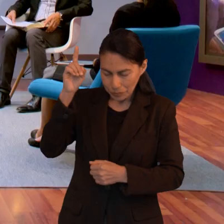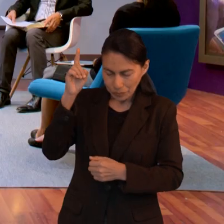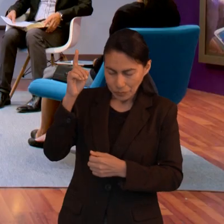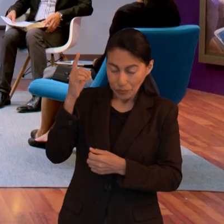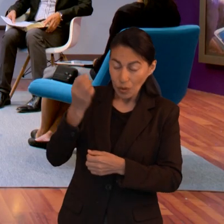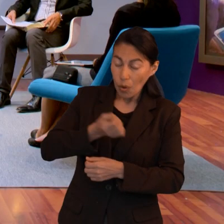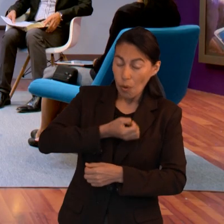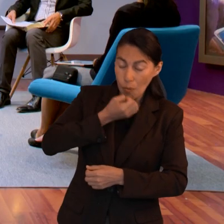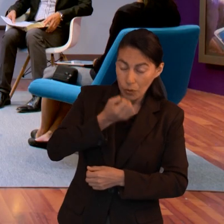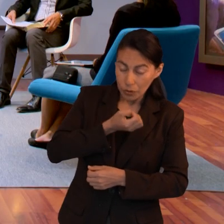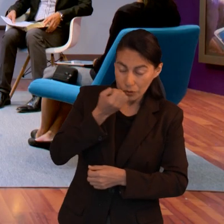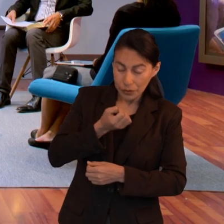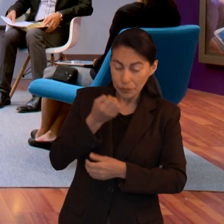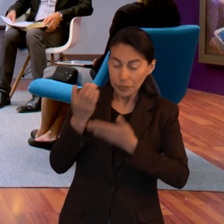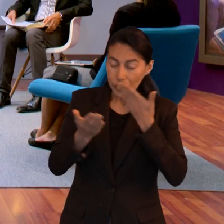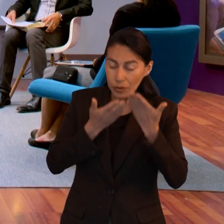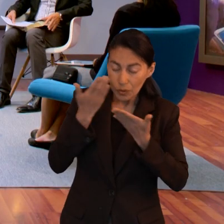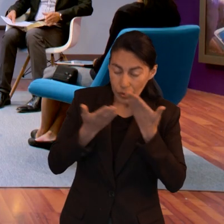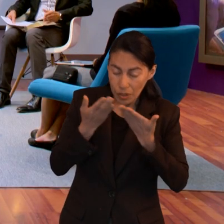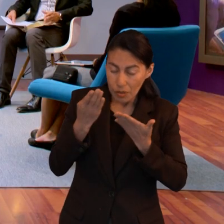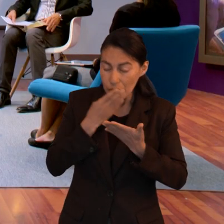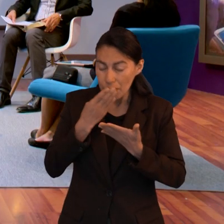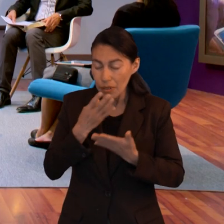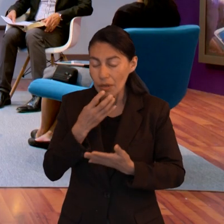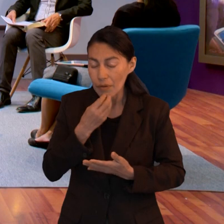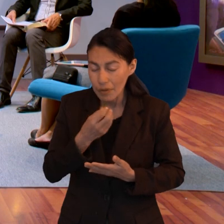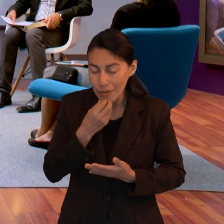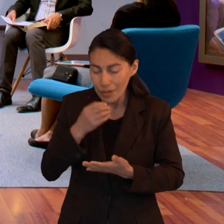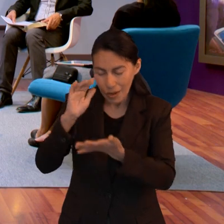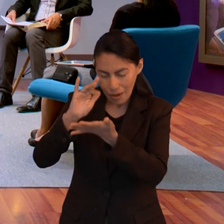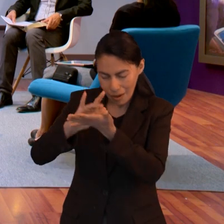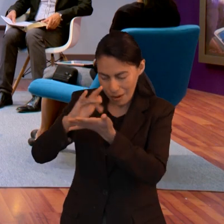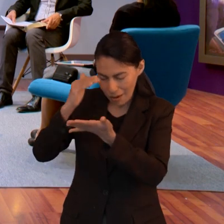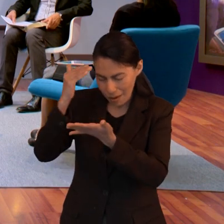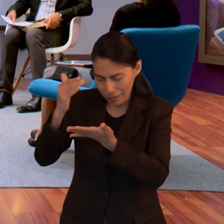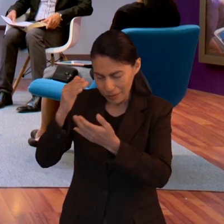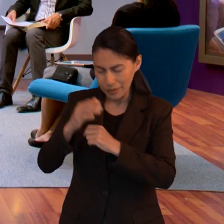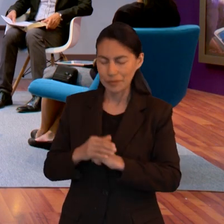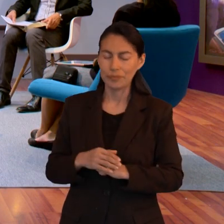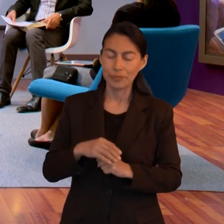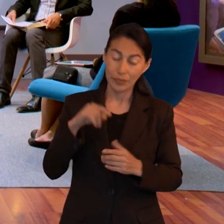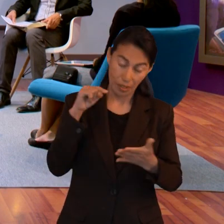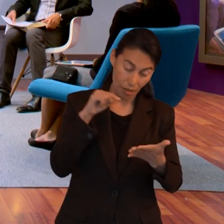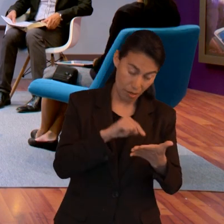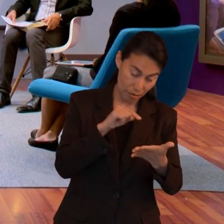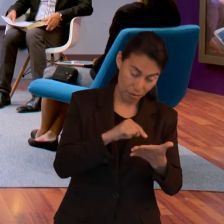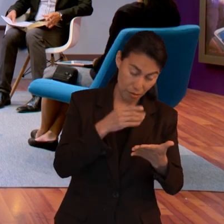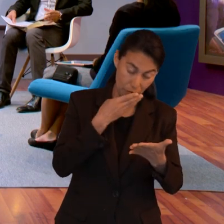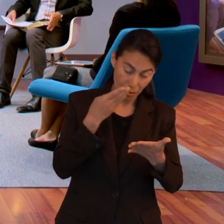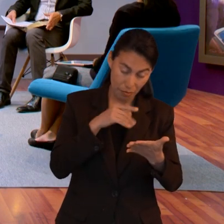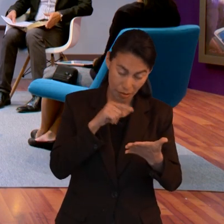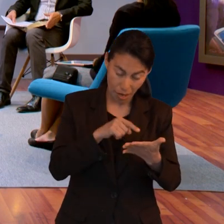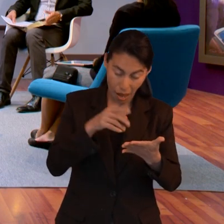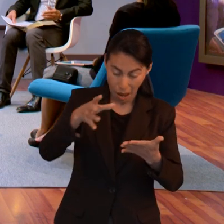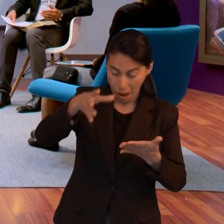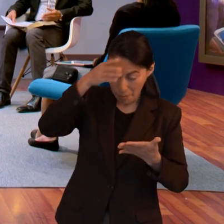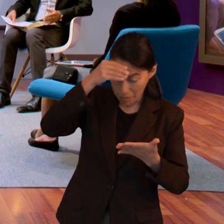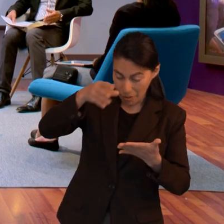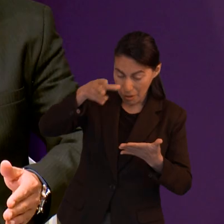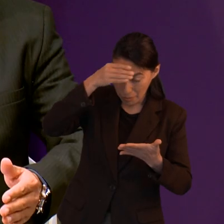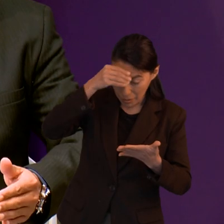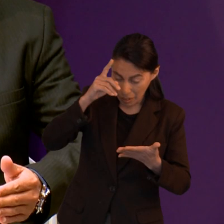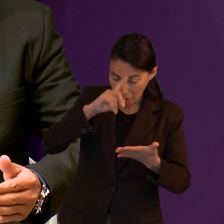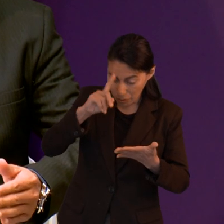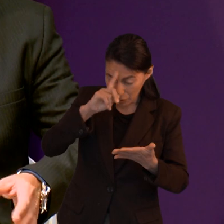de estudiar una vez más el Libro de los Hebreos, donde encontramos lecciones muy importantes para nosotros, para nuestras